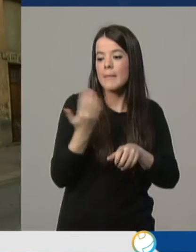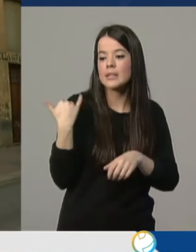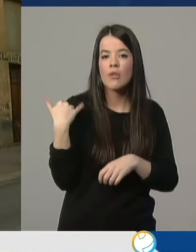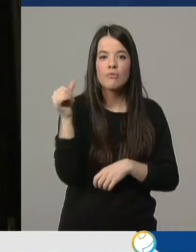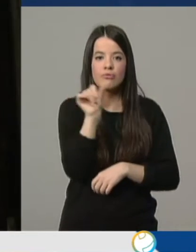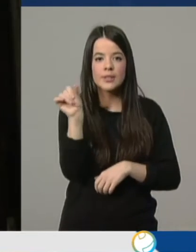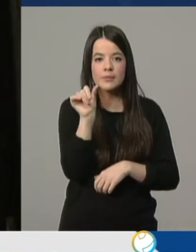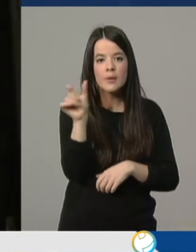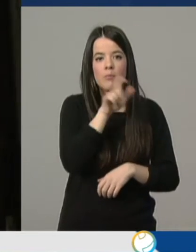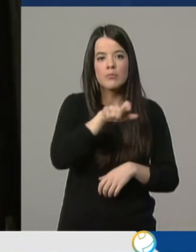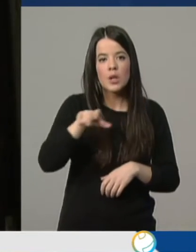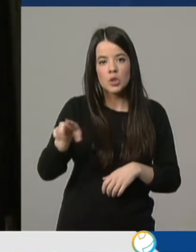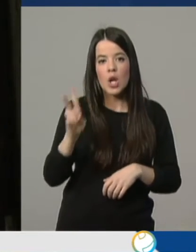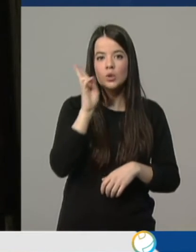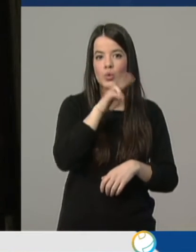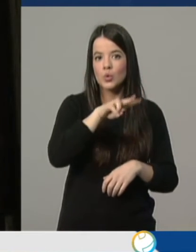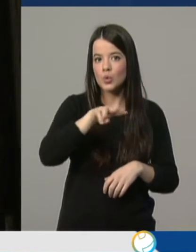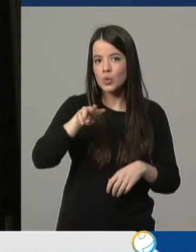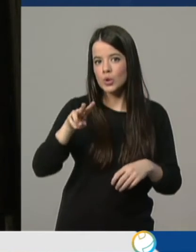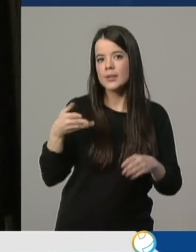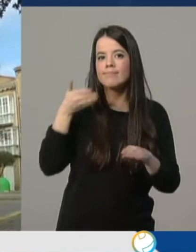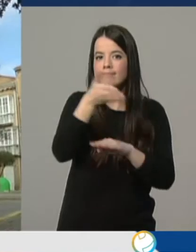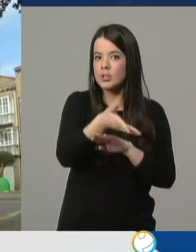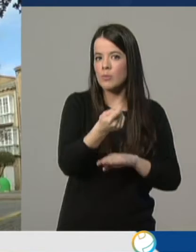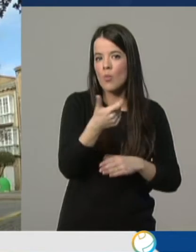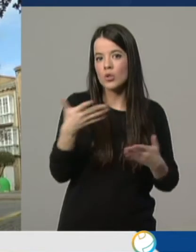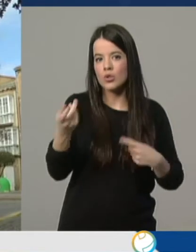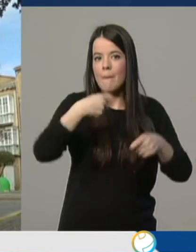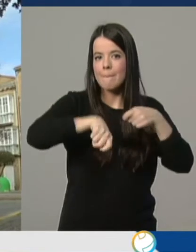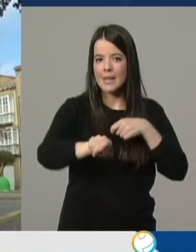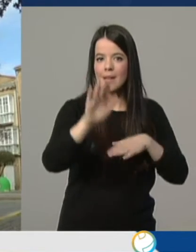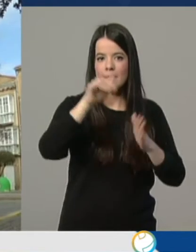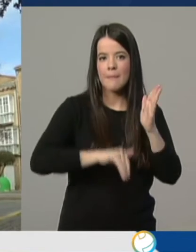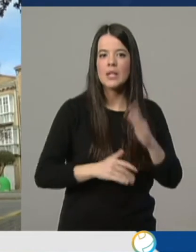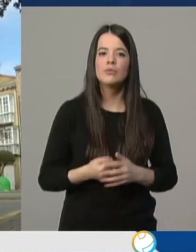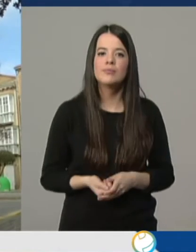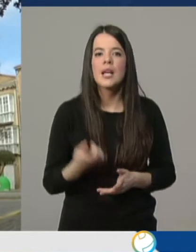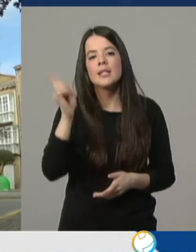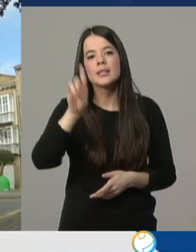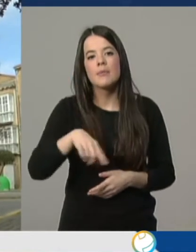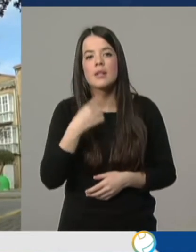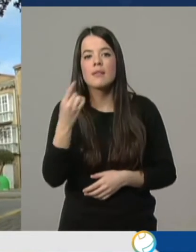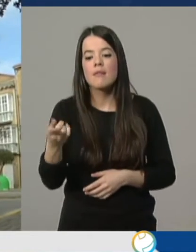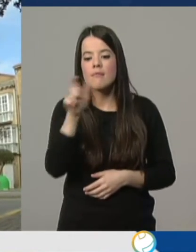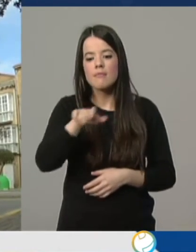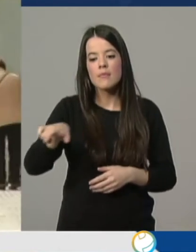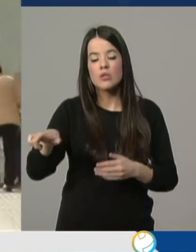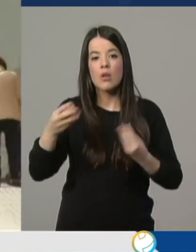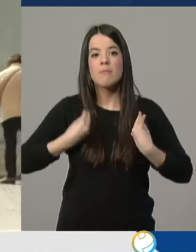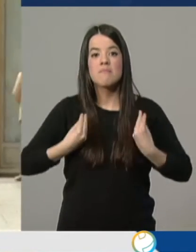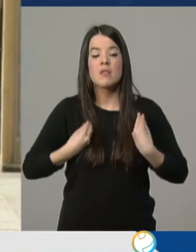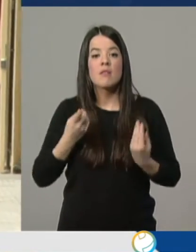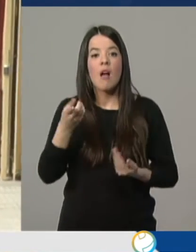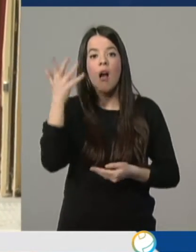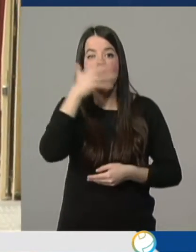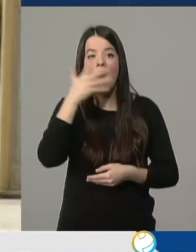notó un descenso notable de las ventas debido a la escasez de turistas... ...aunque por otro lado, también afirman que los vecinos que habitan en la localidad...